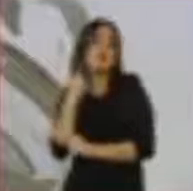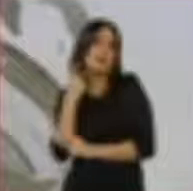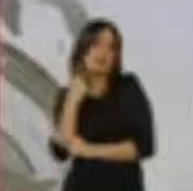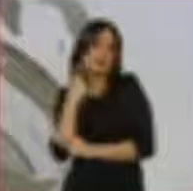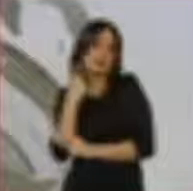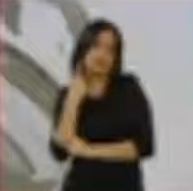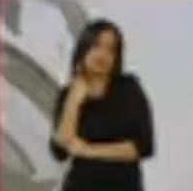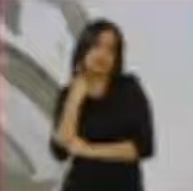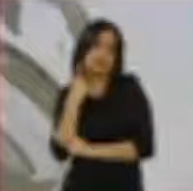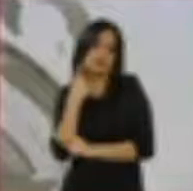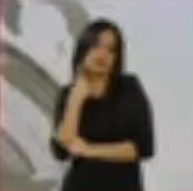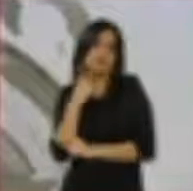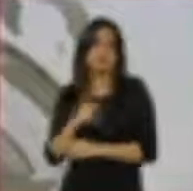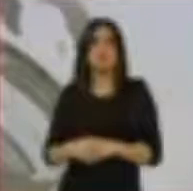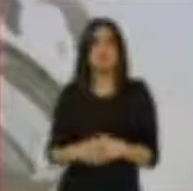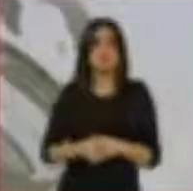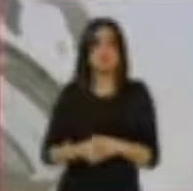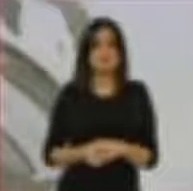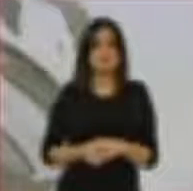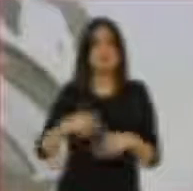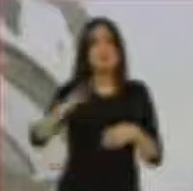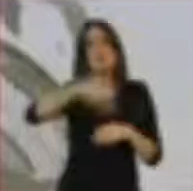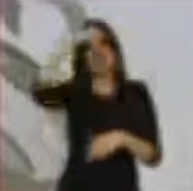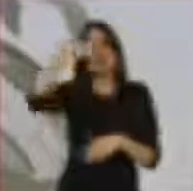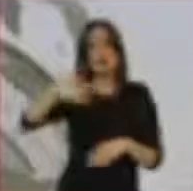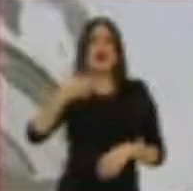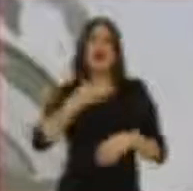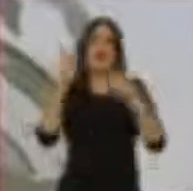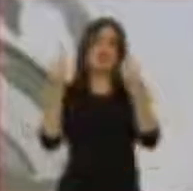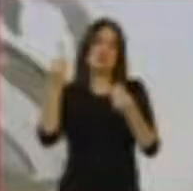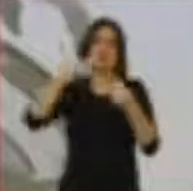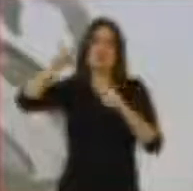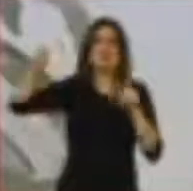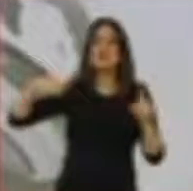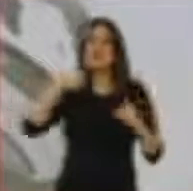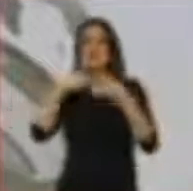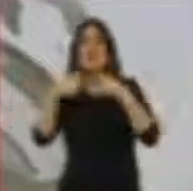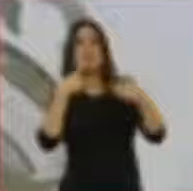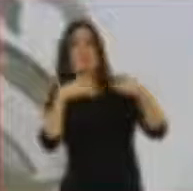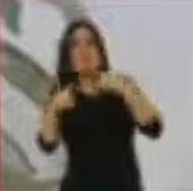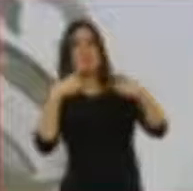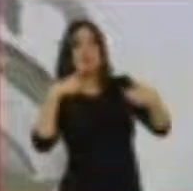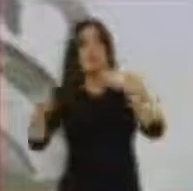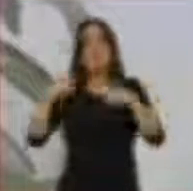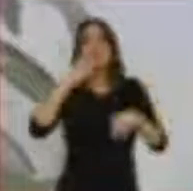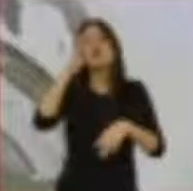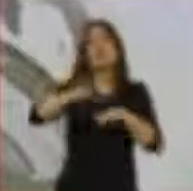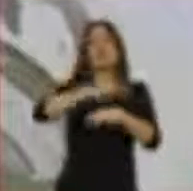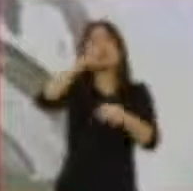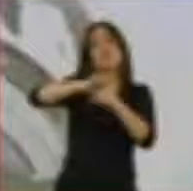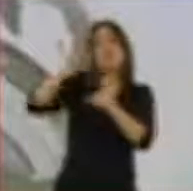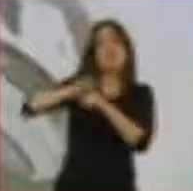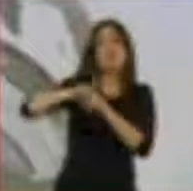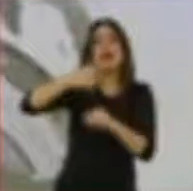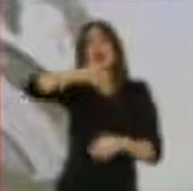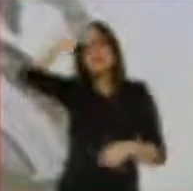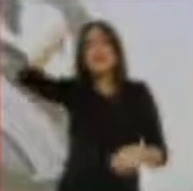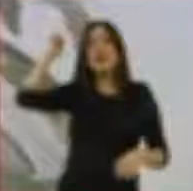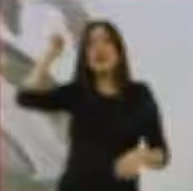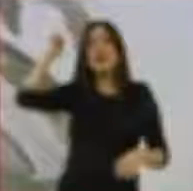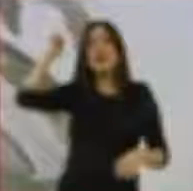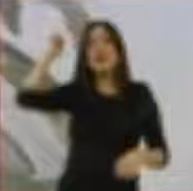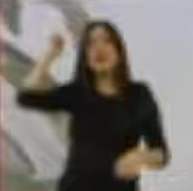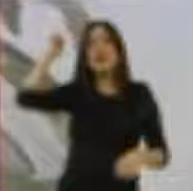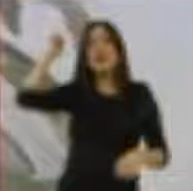parte de las digamos acusaciones que hay a vez sobre las cúpulas partidistas son los procesos para la selección de candidatos